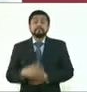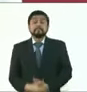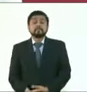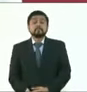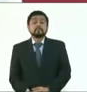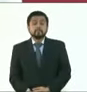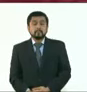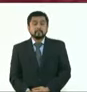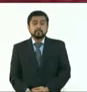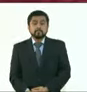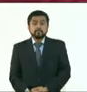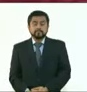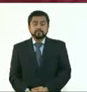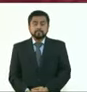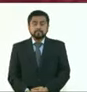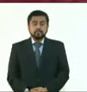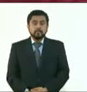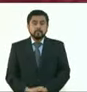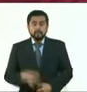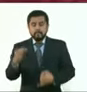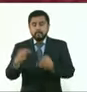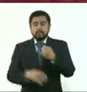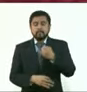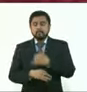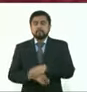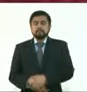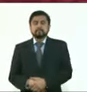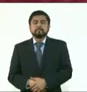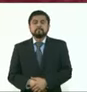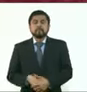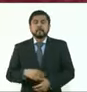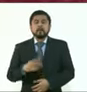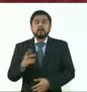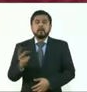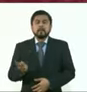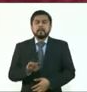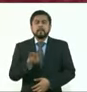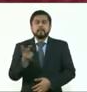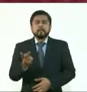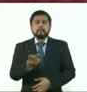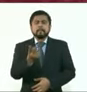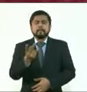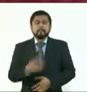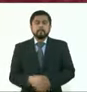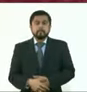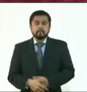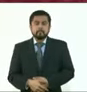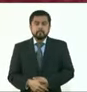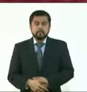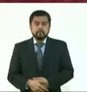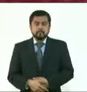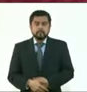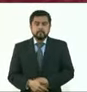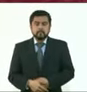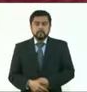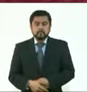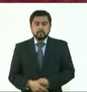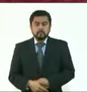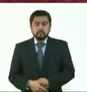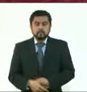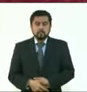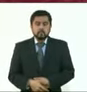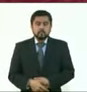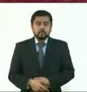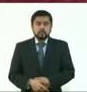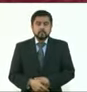Gracias, doctora. Y por último, preguntarle, el INE reporta ya que se cumplió con el primer requisito de